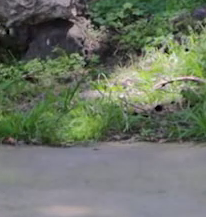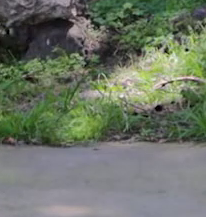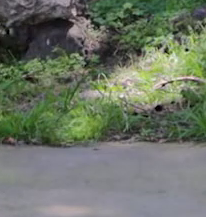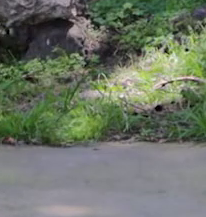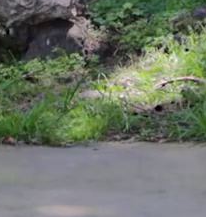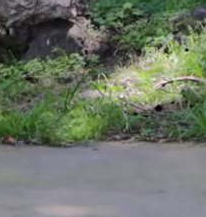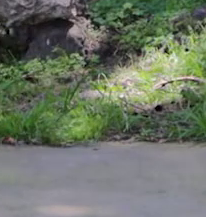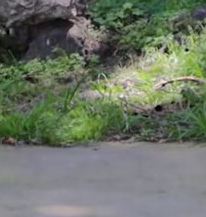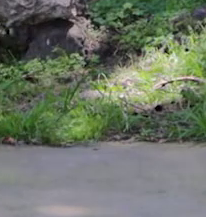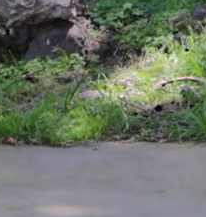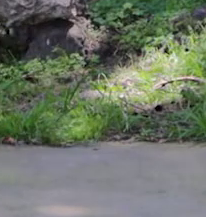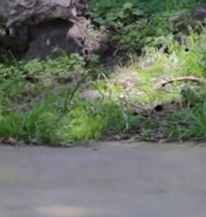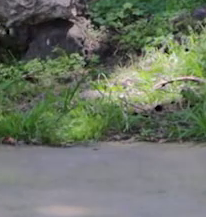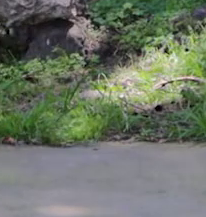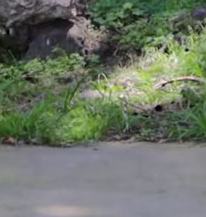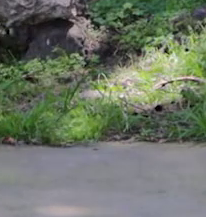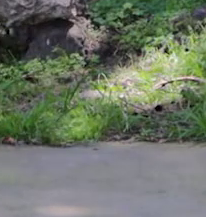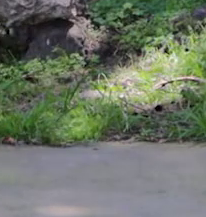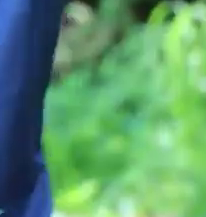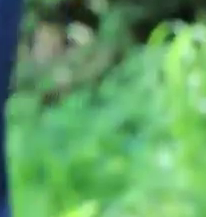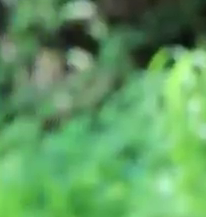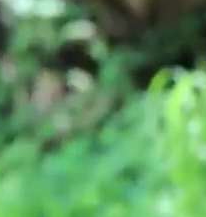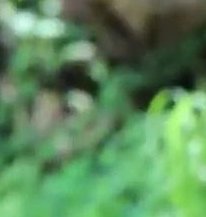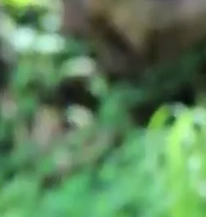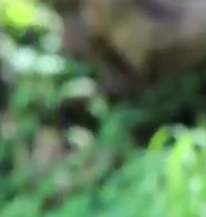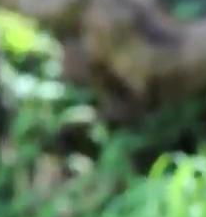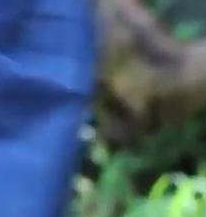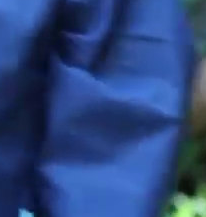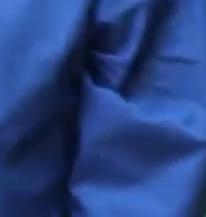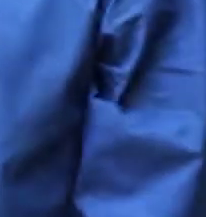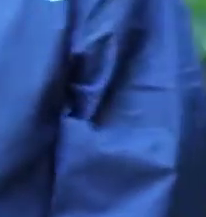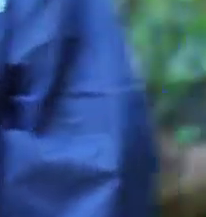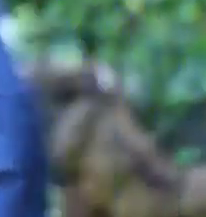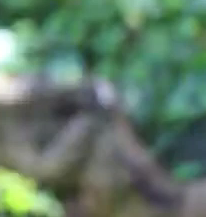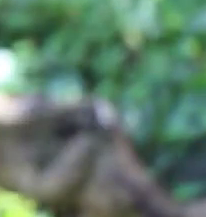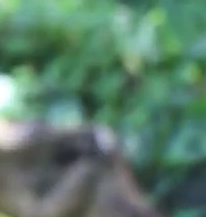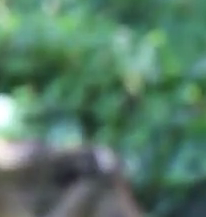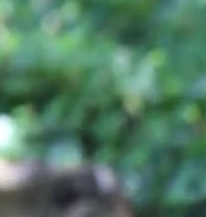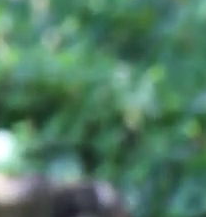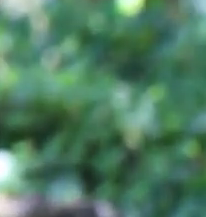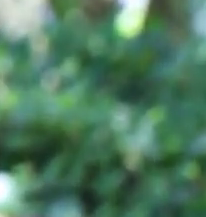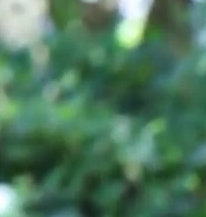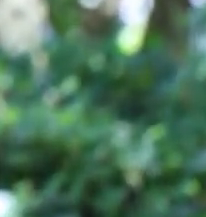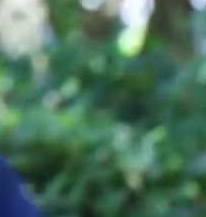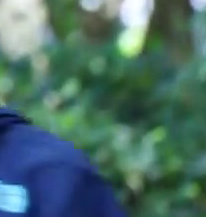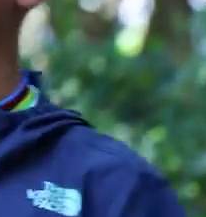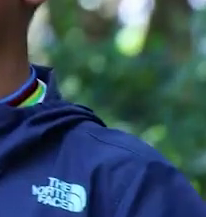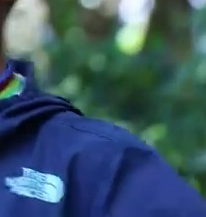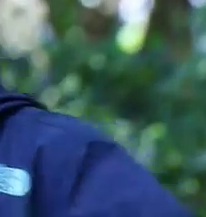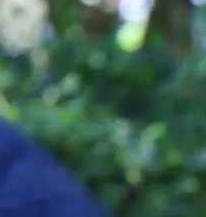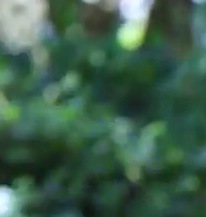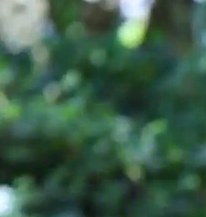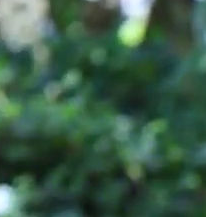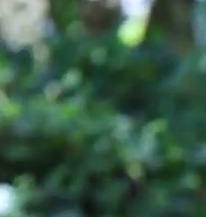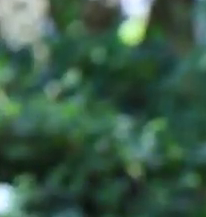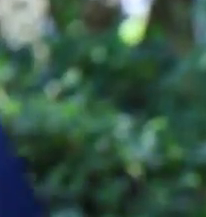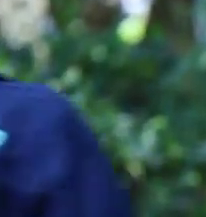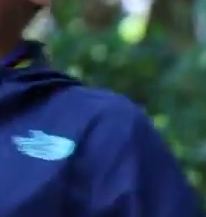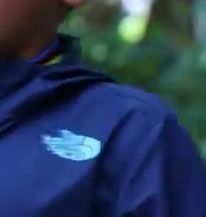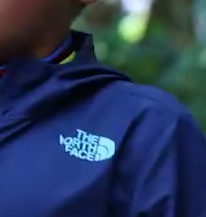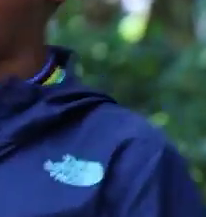Descansamos. Movemos nuestros piecitos. Los pies. Movemos los pies. Nos relajamos. Respiramos.